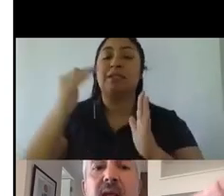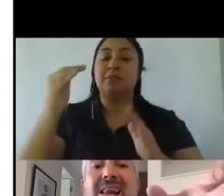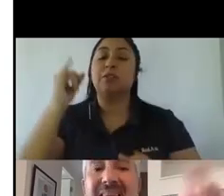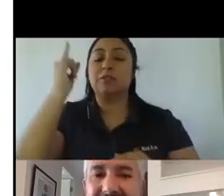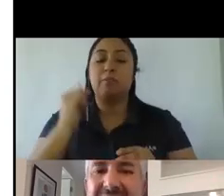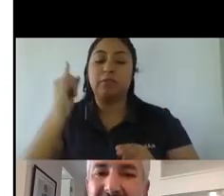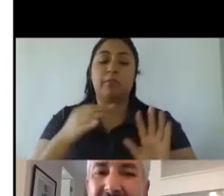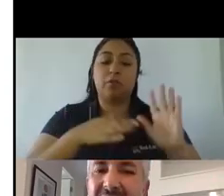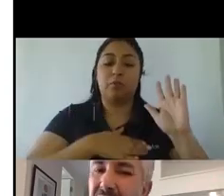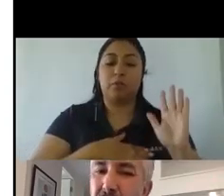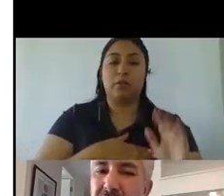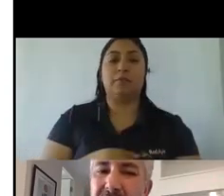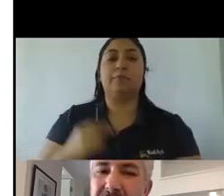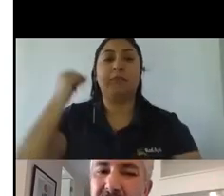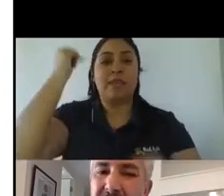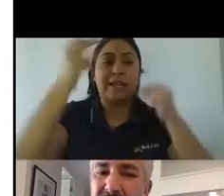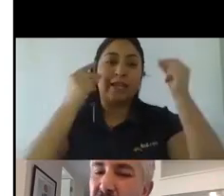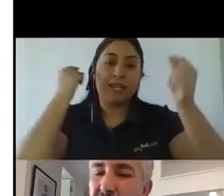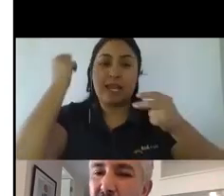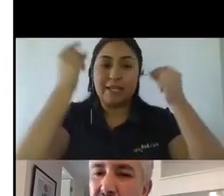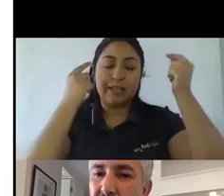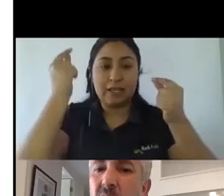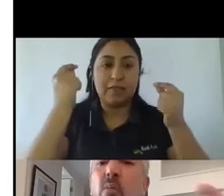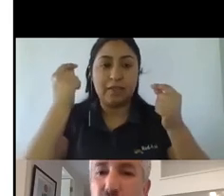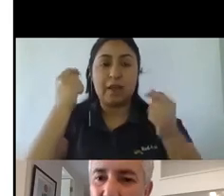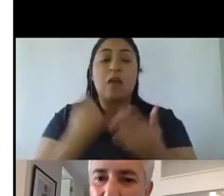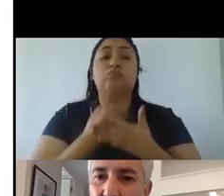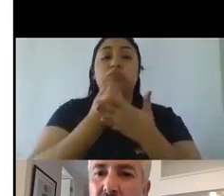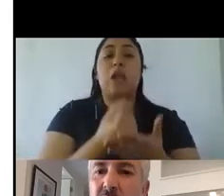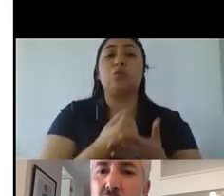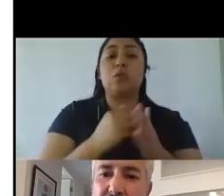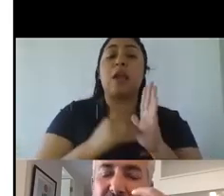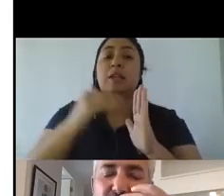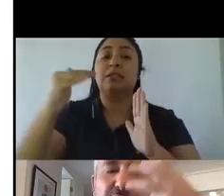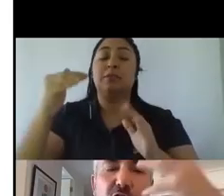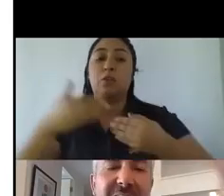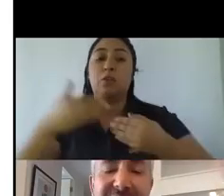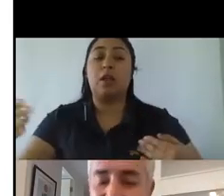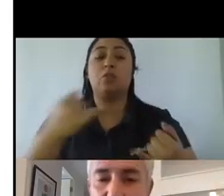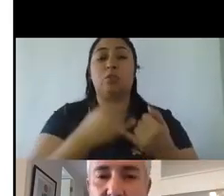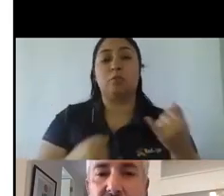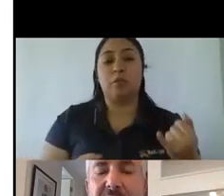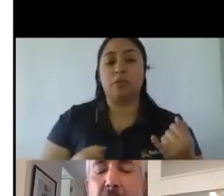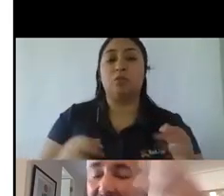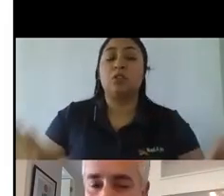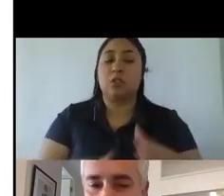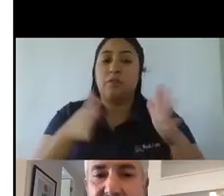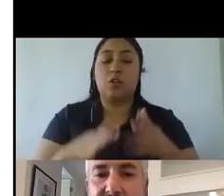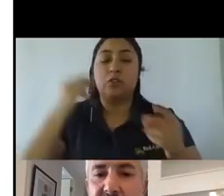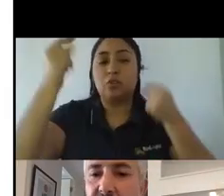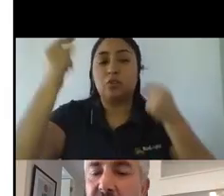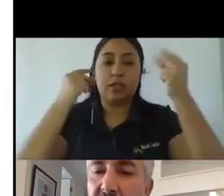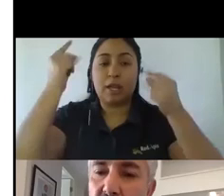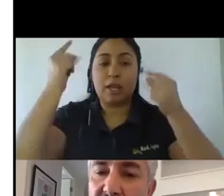la creatividad es la que impulsa el crecimiento a largo plazo por lo tanto el esfuerzo creativo la palanca